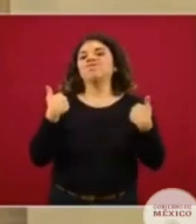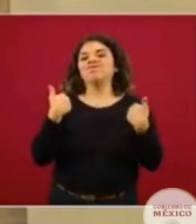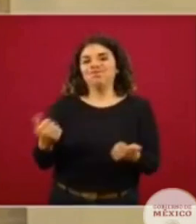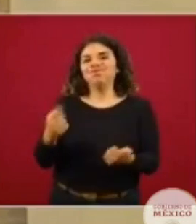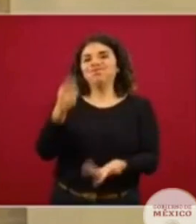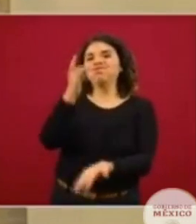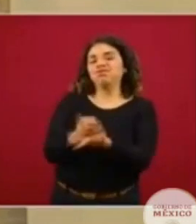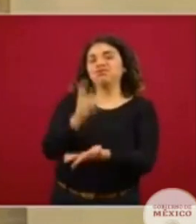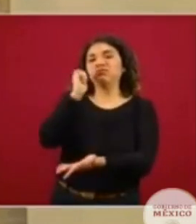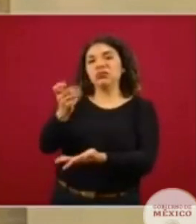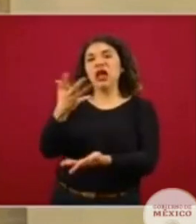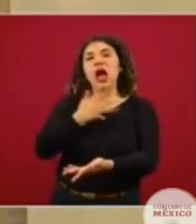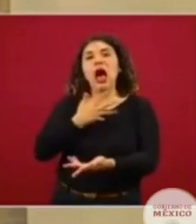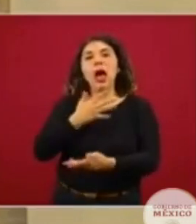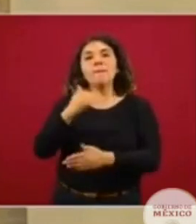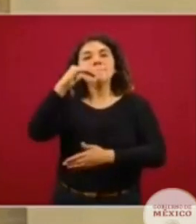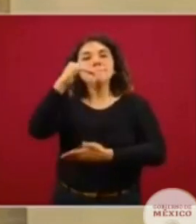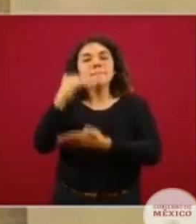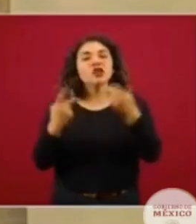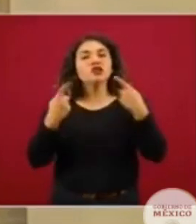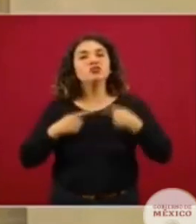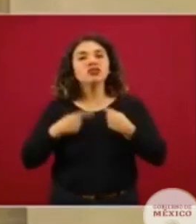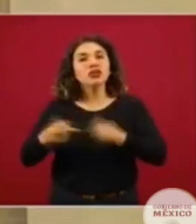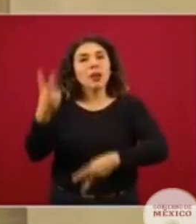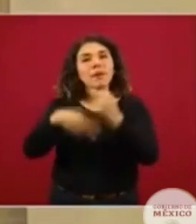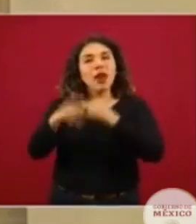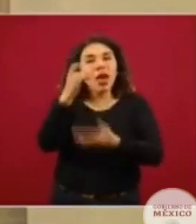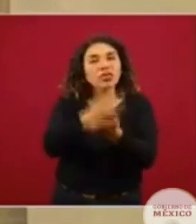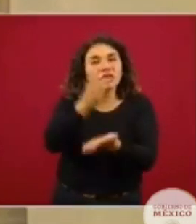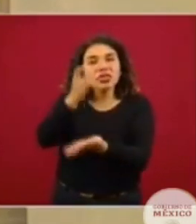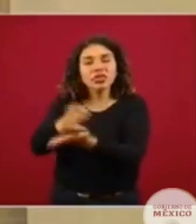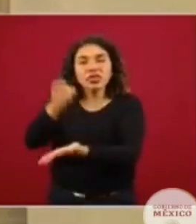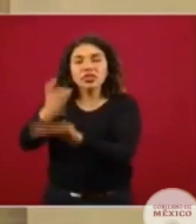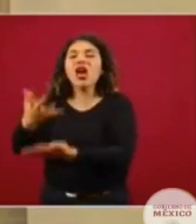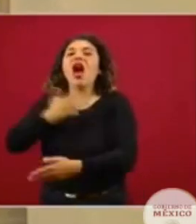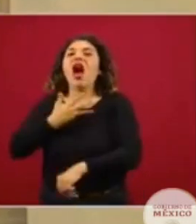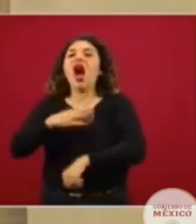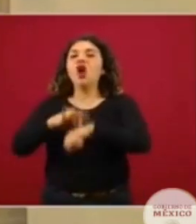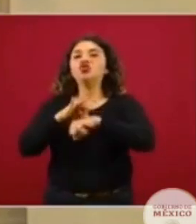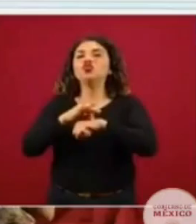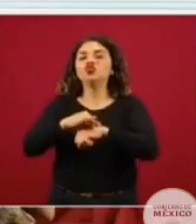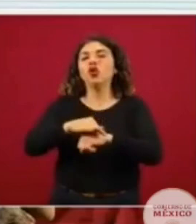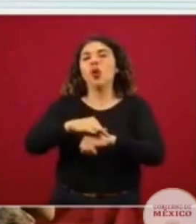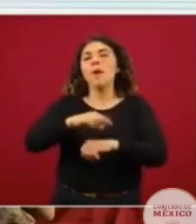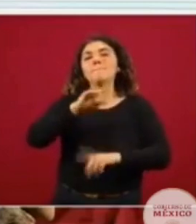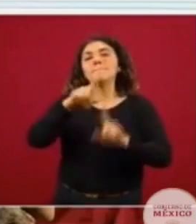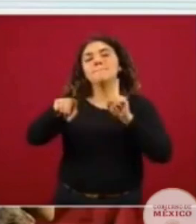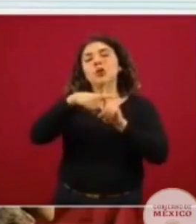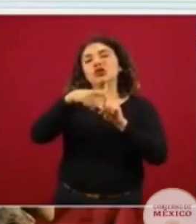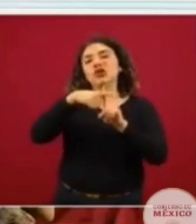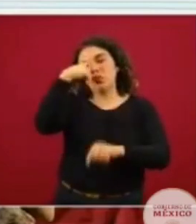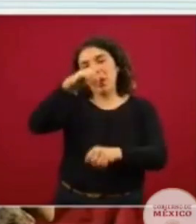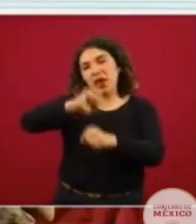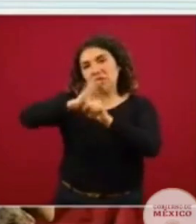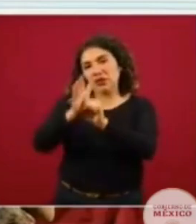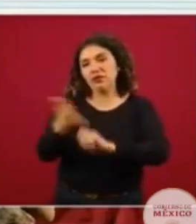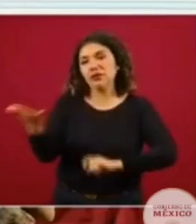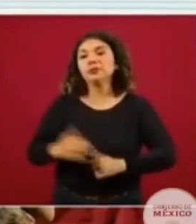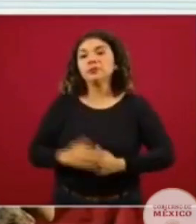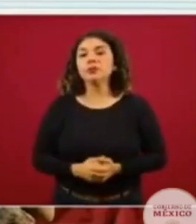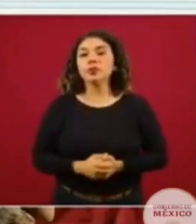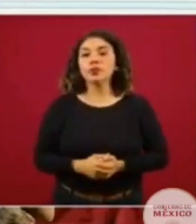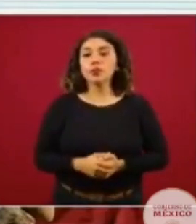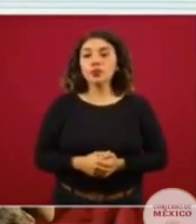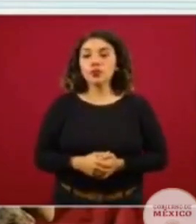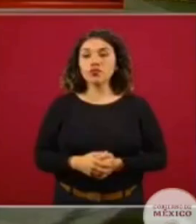indicativo que cada vez menos personas son identificadas con la presencia de virus SARS-CoV-2. Veamos la